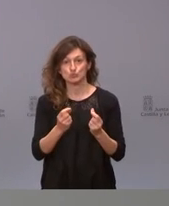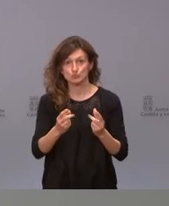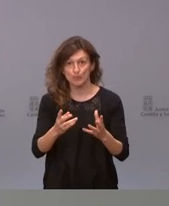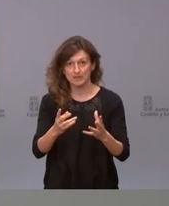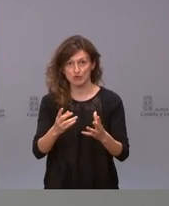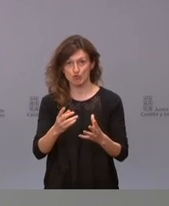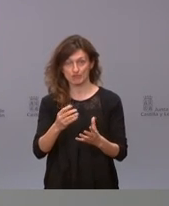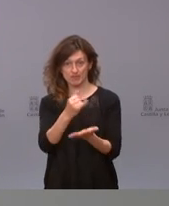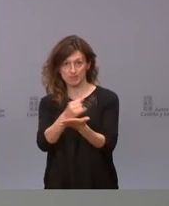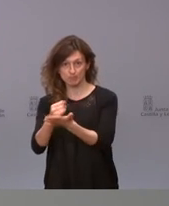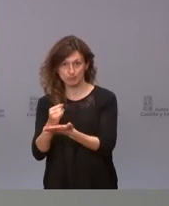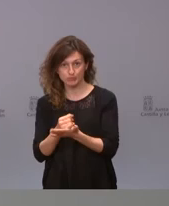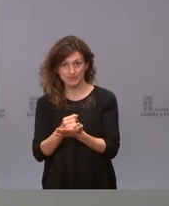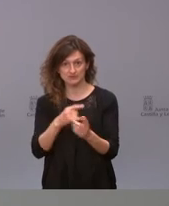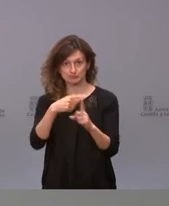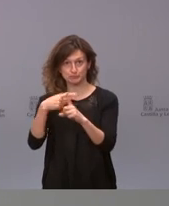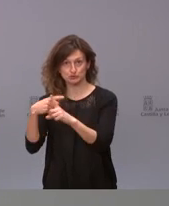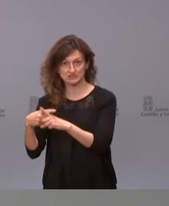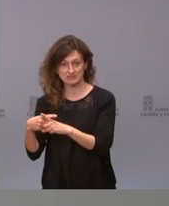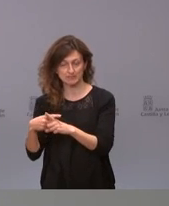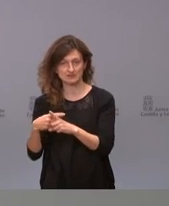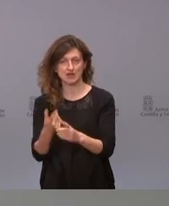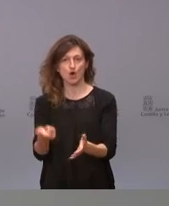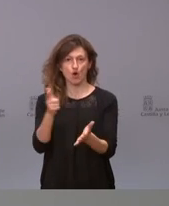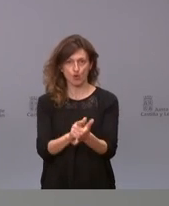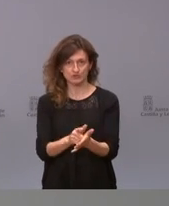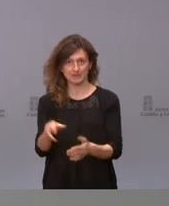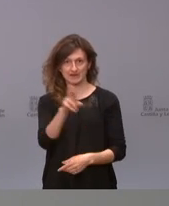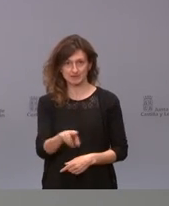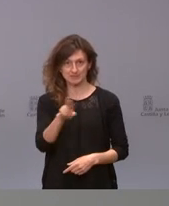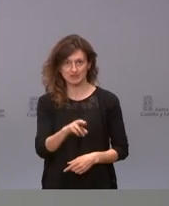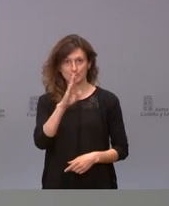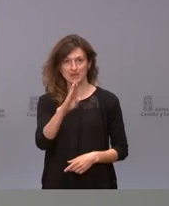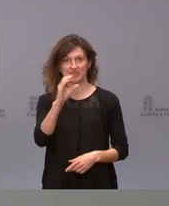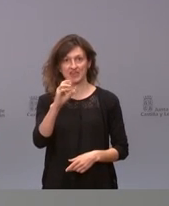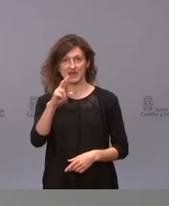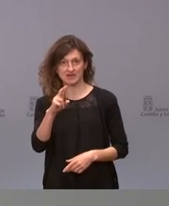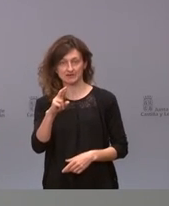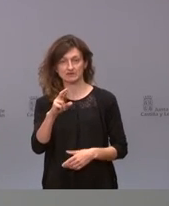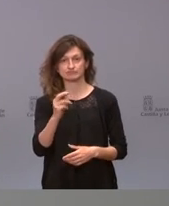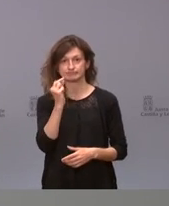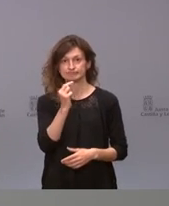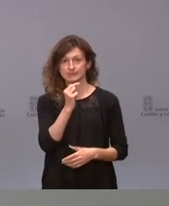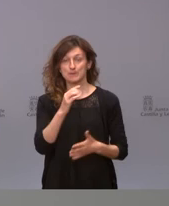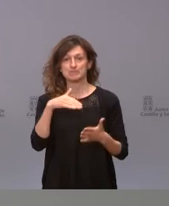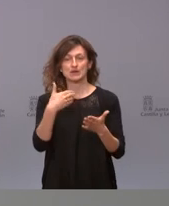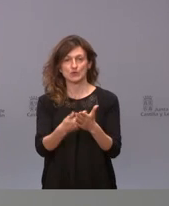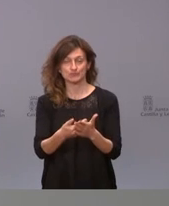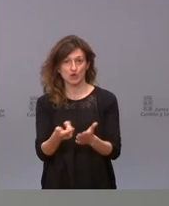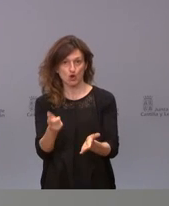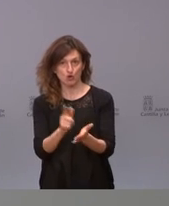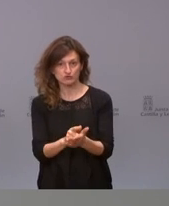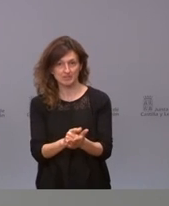pruebas que eran positivas se volvieron a hacer otra vez las PCR pero aún así la incidencia